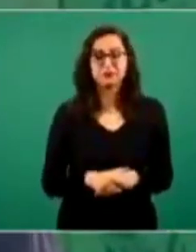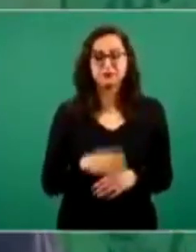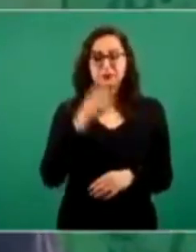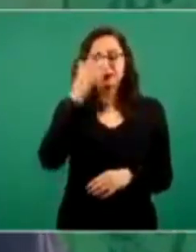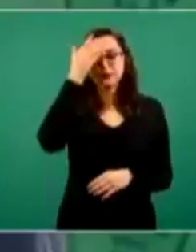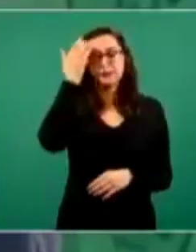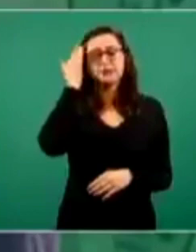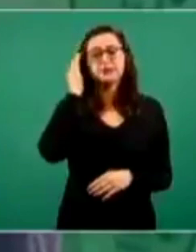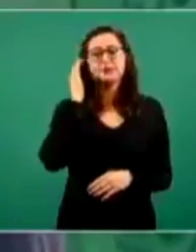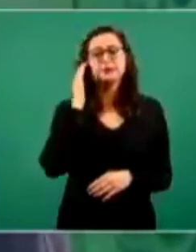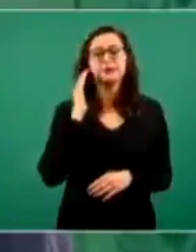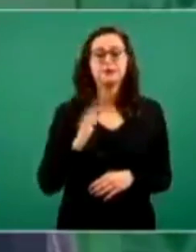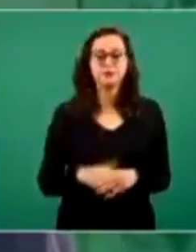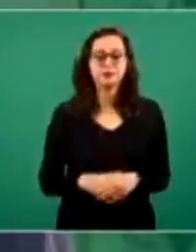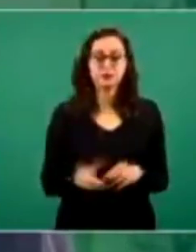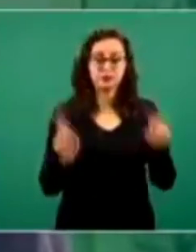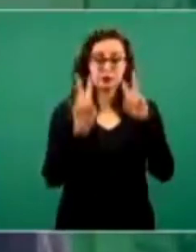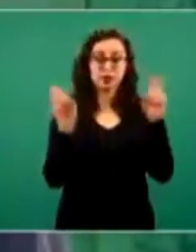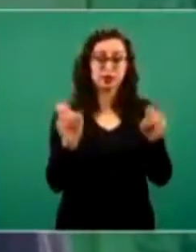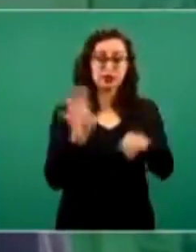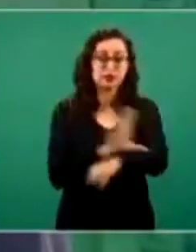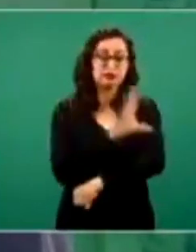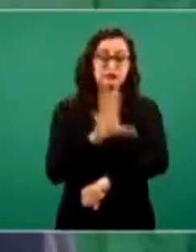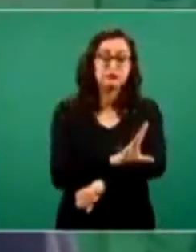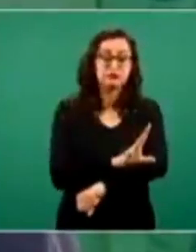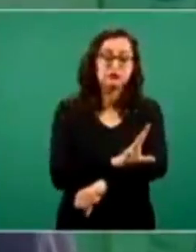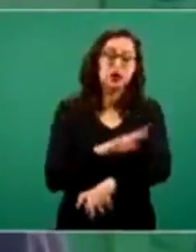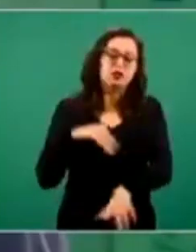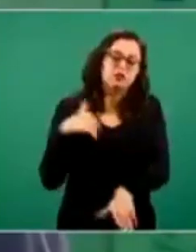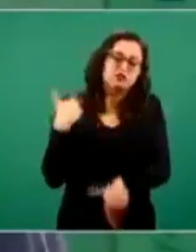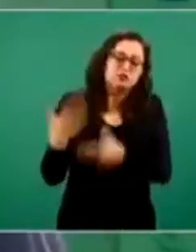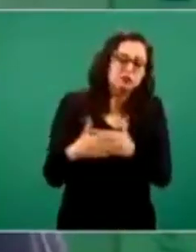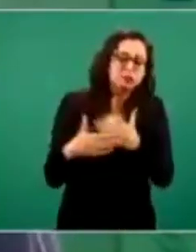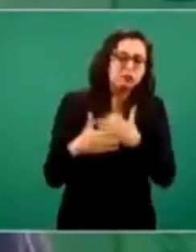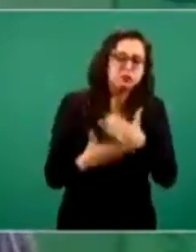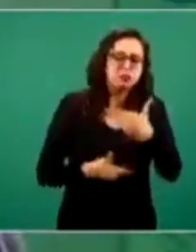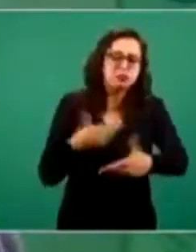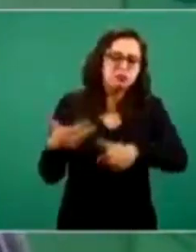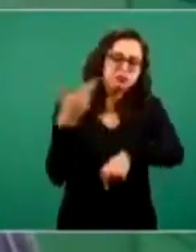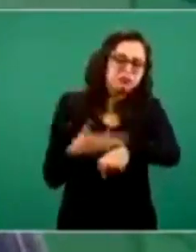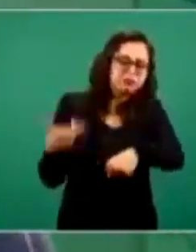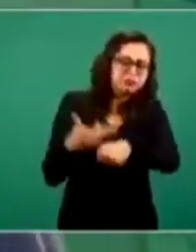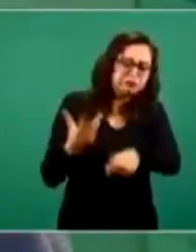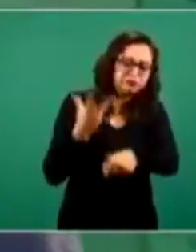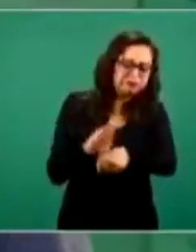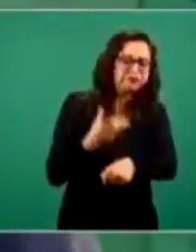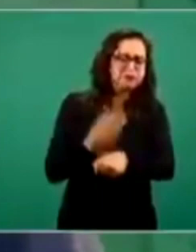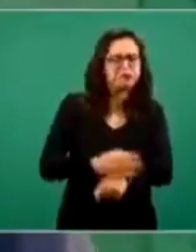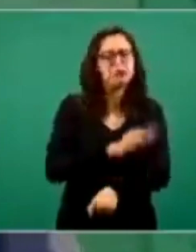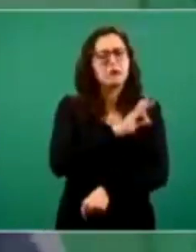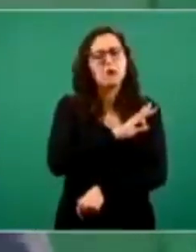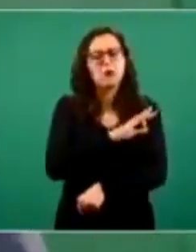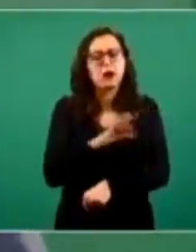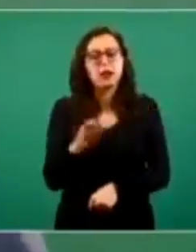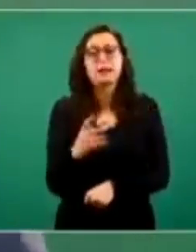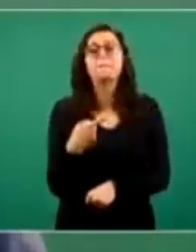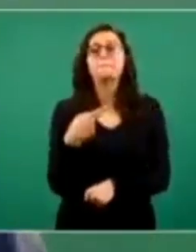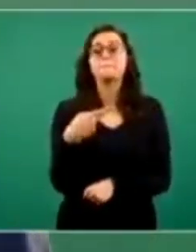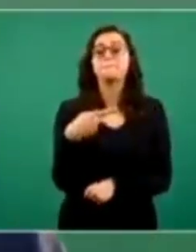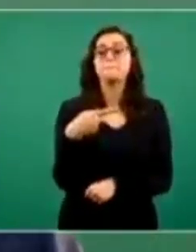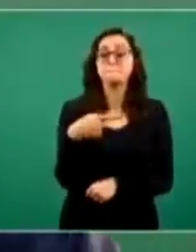Y el asunto energético pues se va a ver en su momento. Yo nada más quiero aclararles a